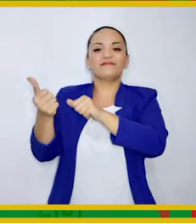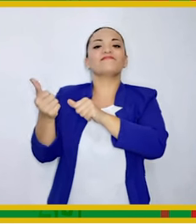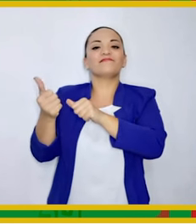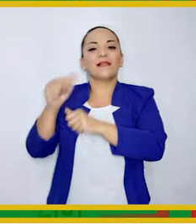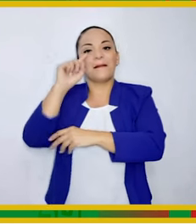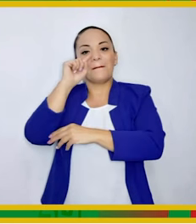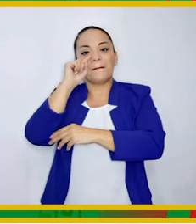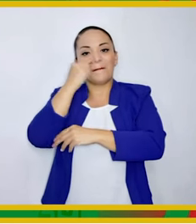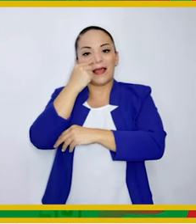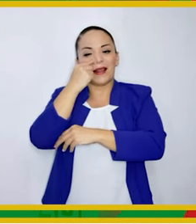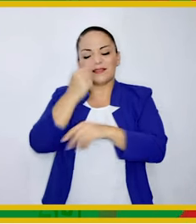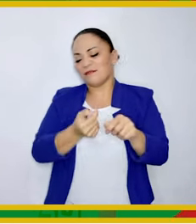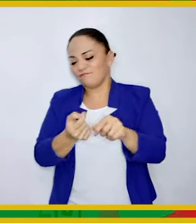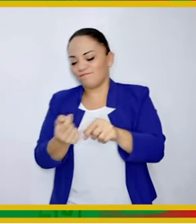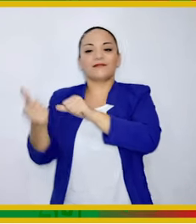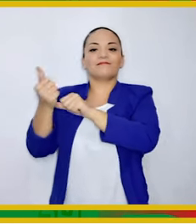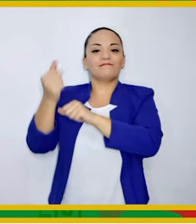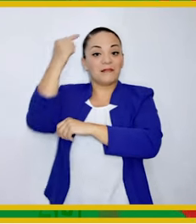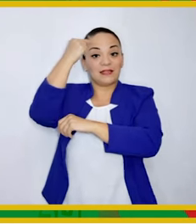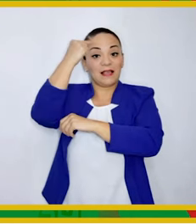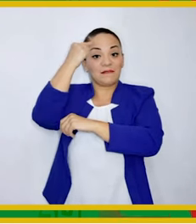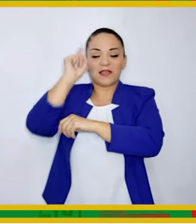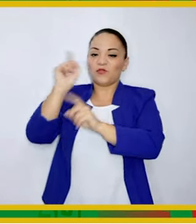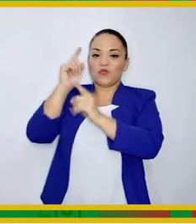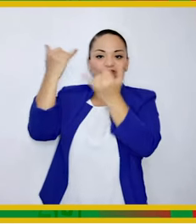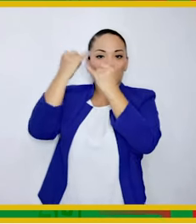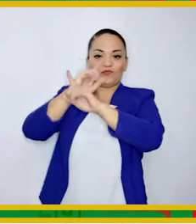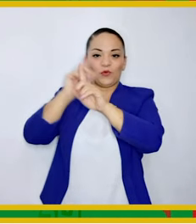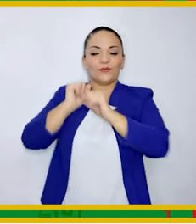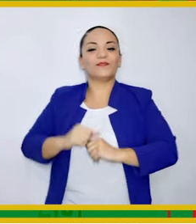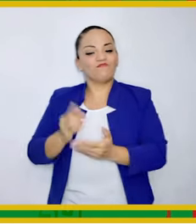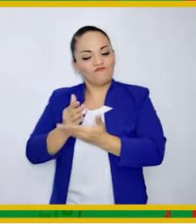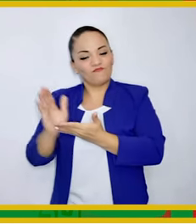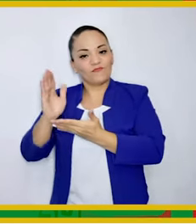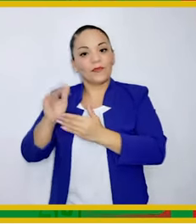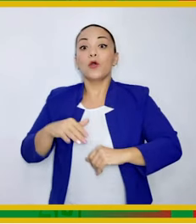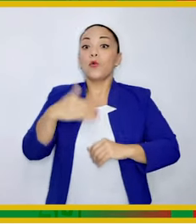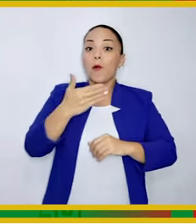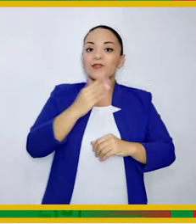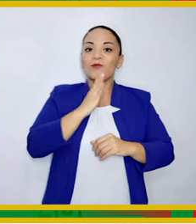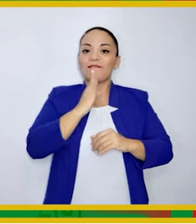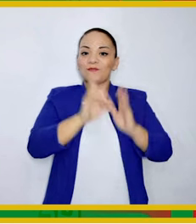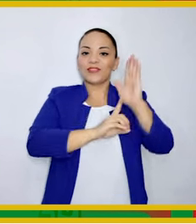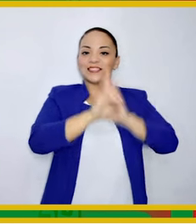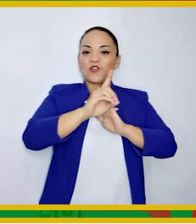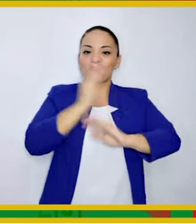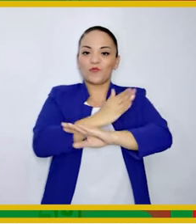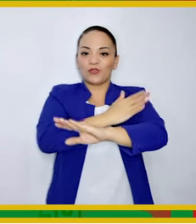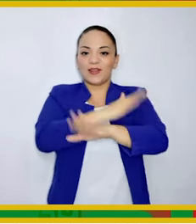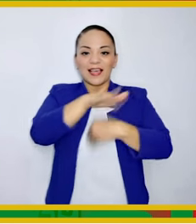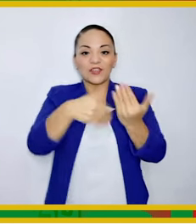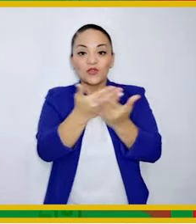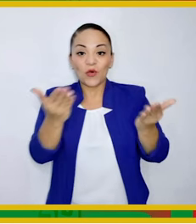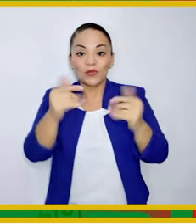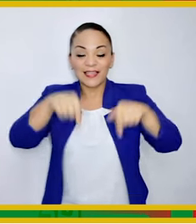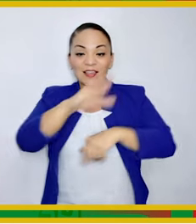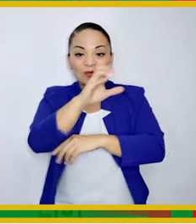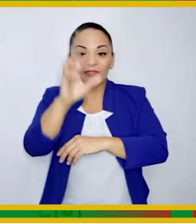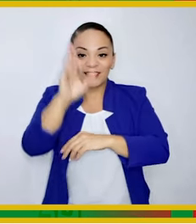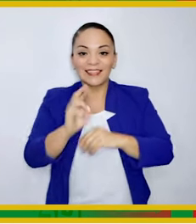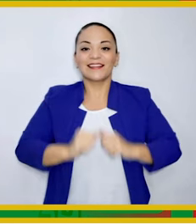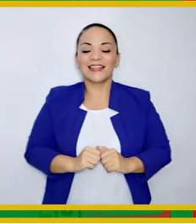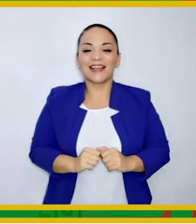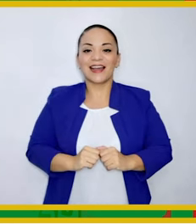la pereza En nuestro pensamiento Cuando hablemos de desarrollo Y prosperidad para todos En